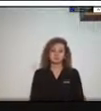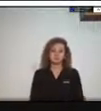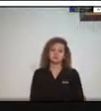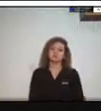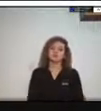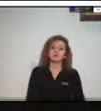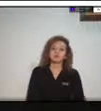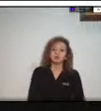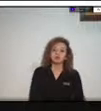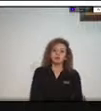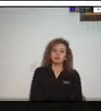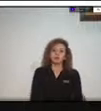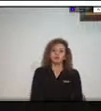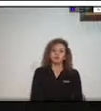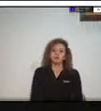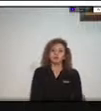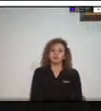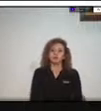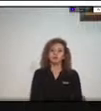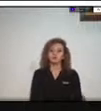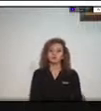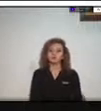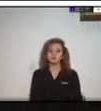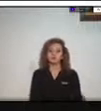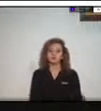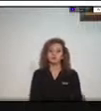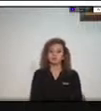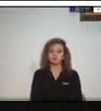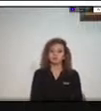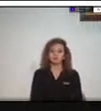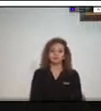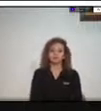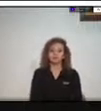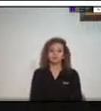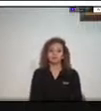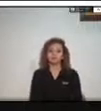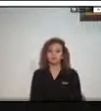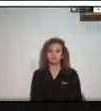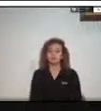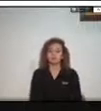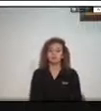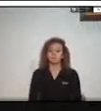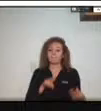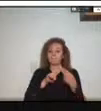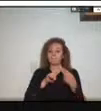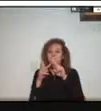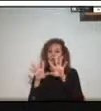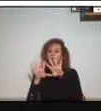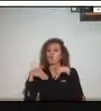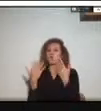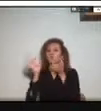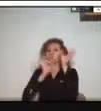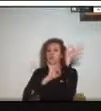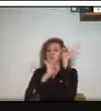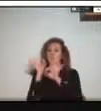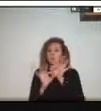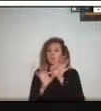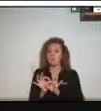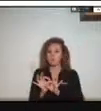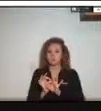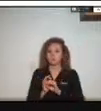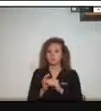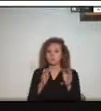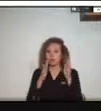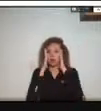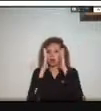con respecto a el tipo de organización para la respuesta que se definió pues